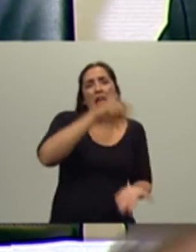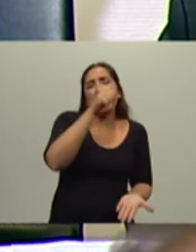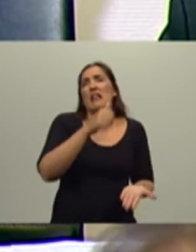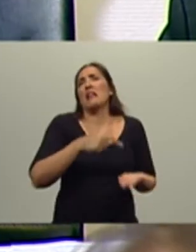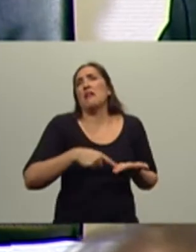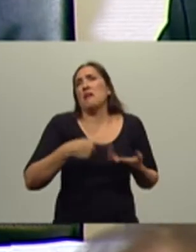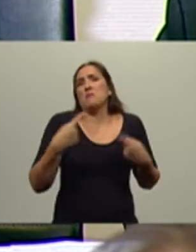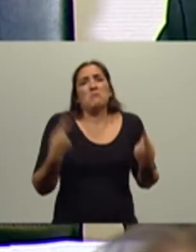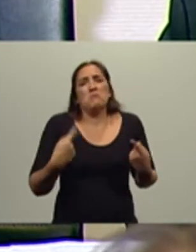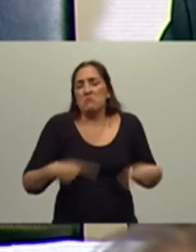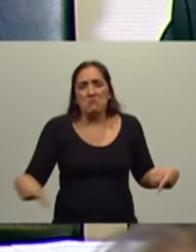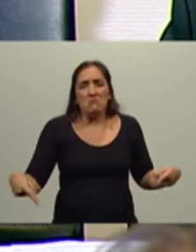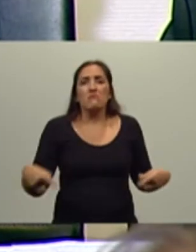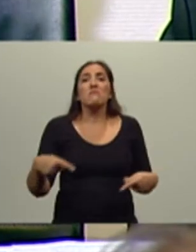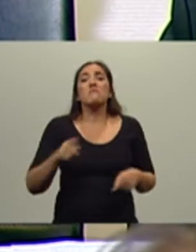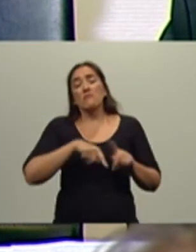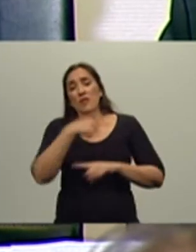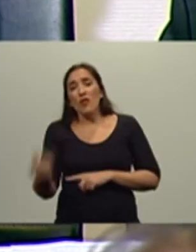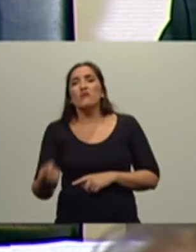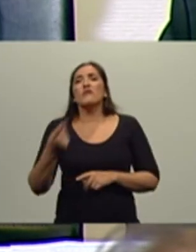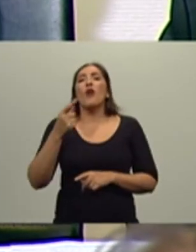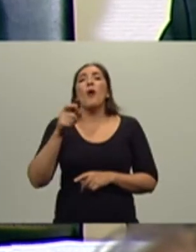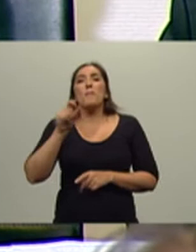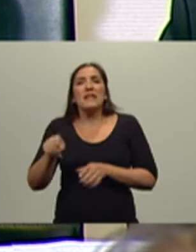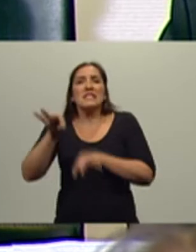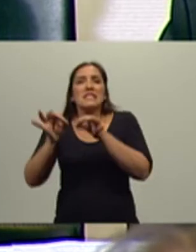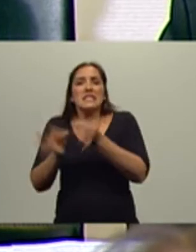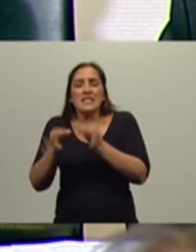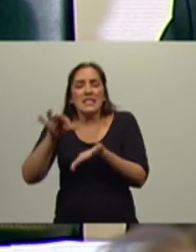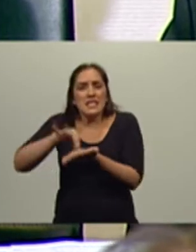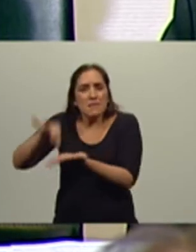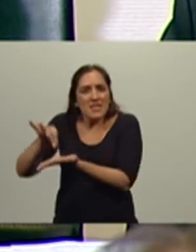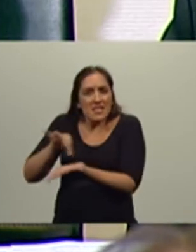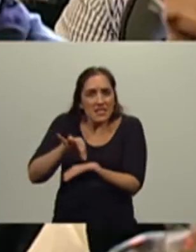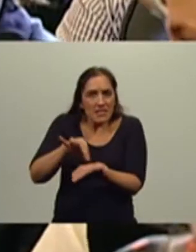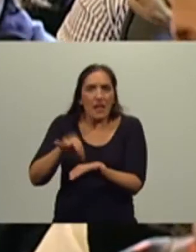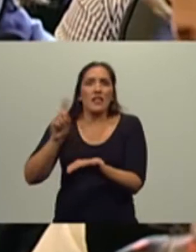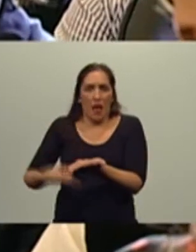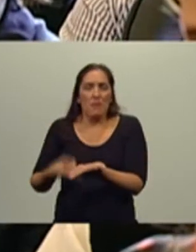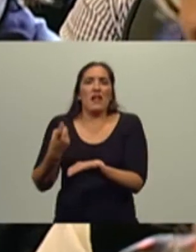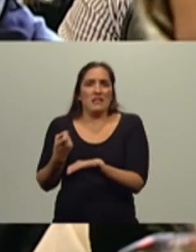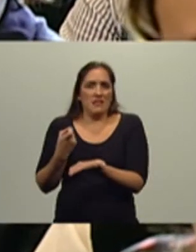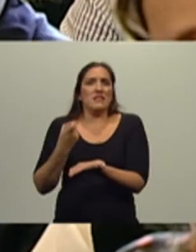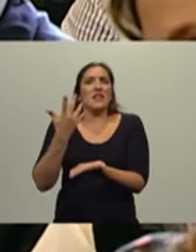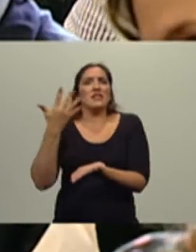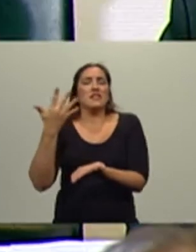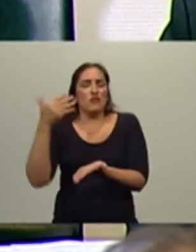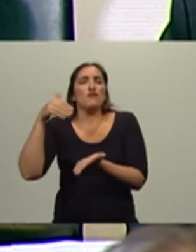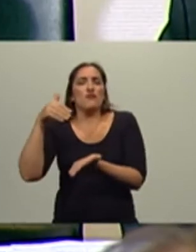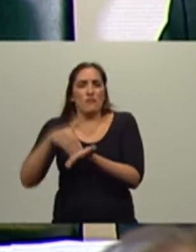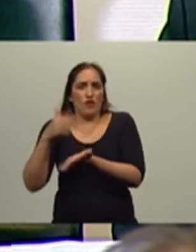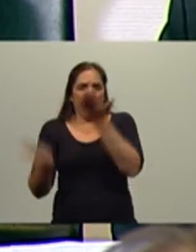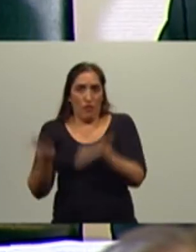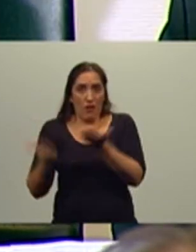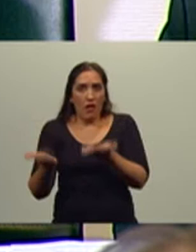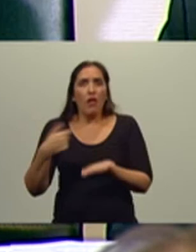semilla, y también un medio millón de toneladas para semilla. Dimos más permisos de exportación